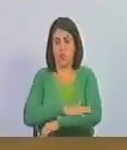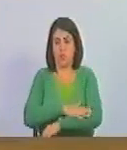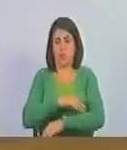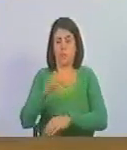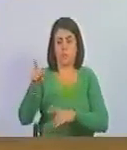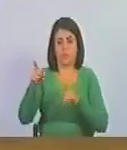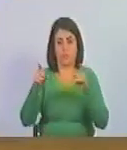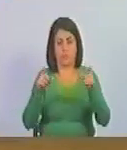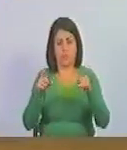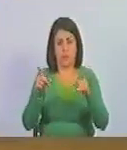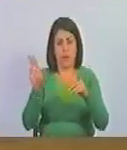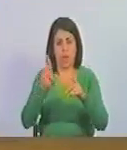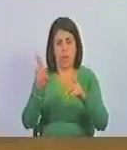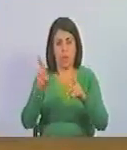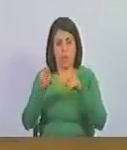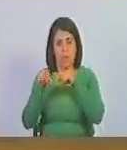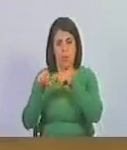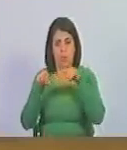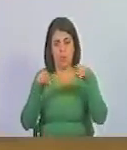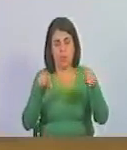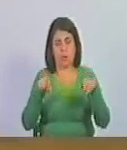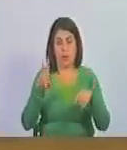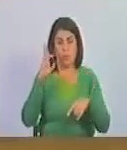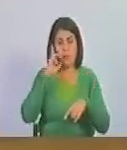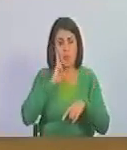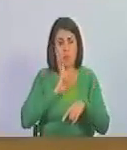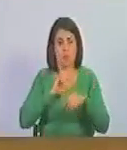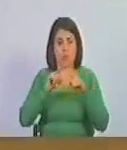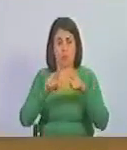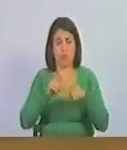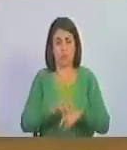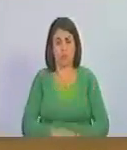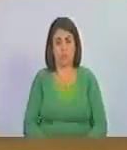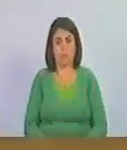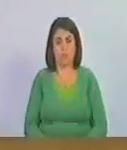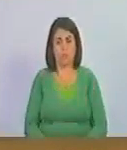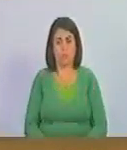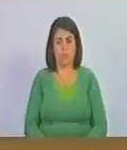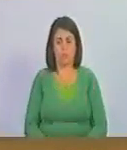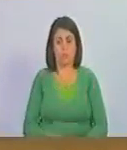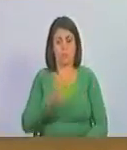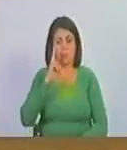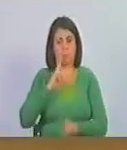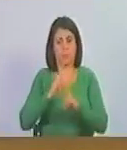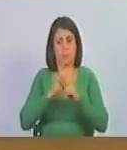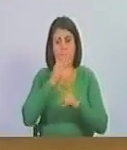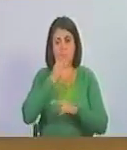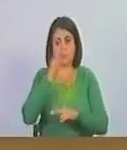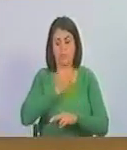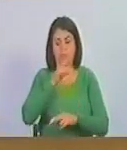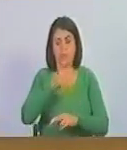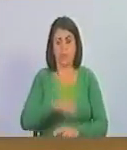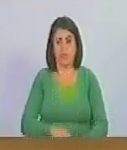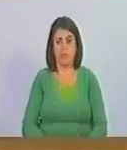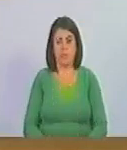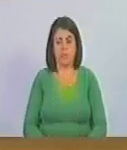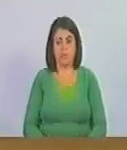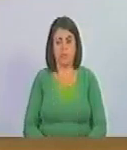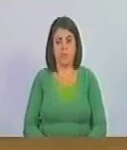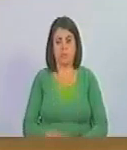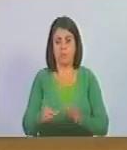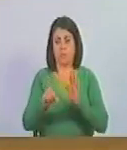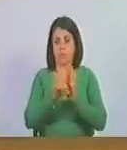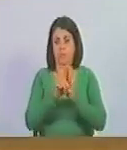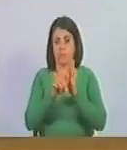polos de una república. Bolívar, probo honesto, en el